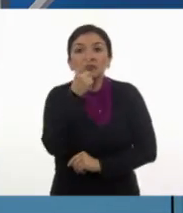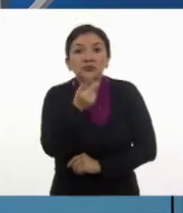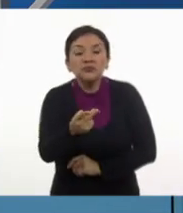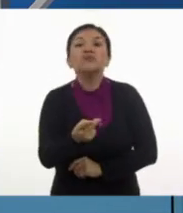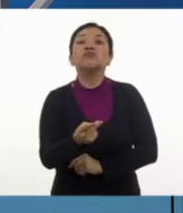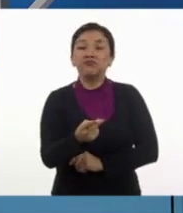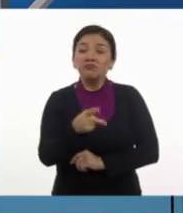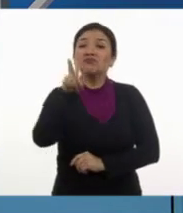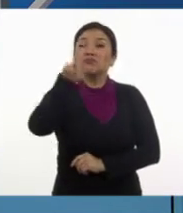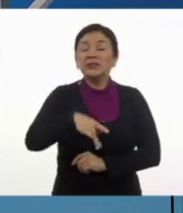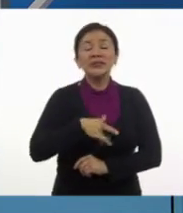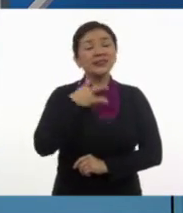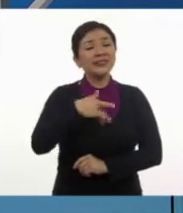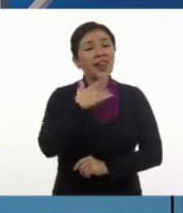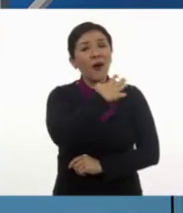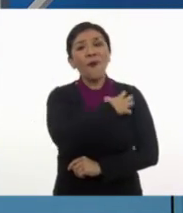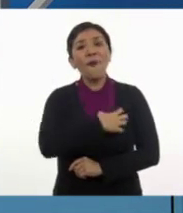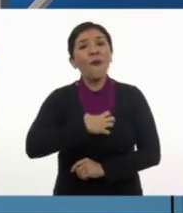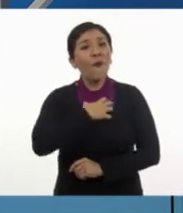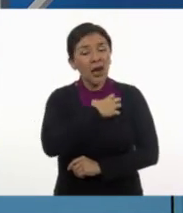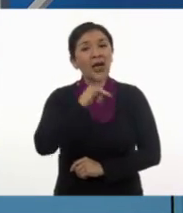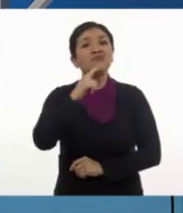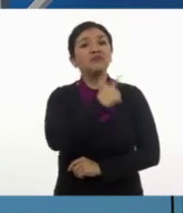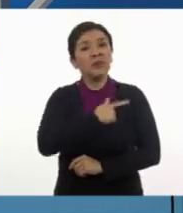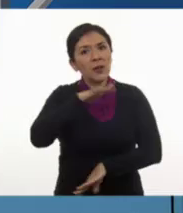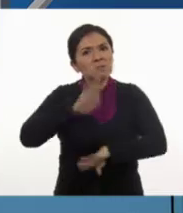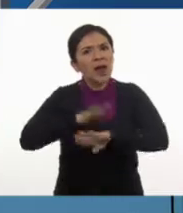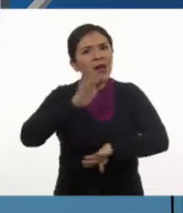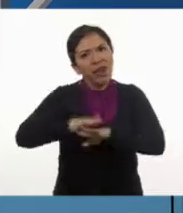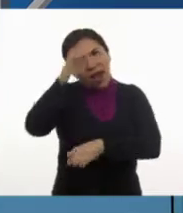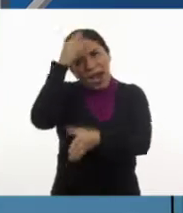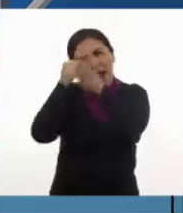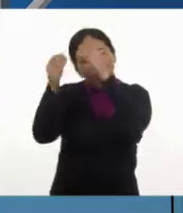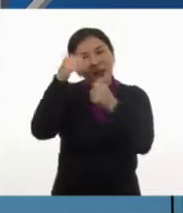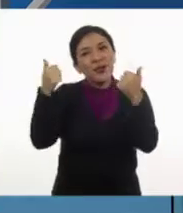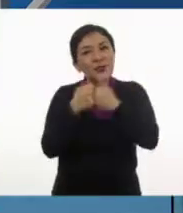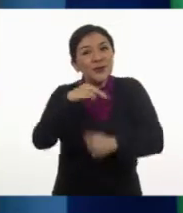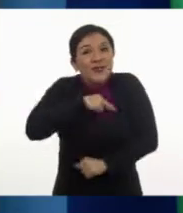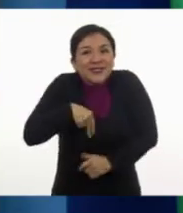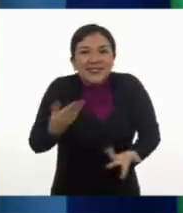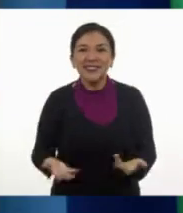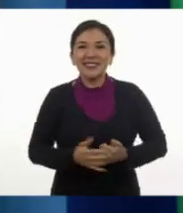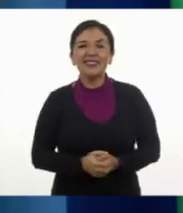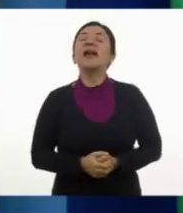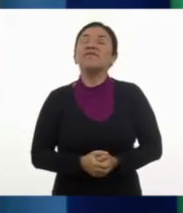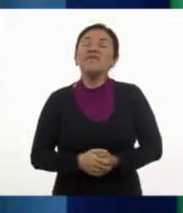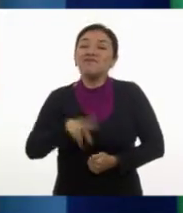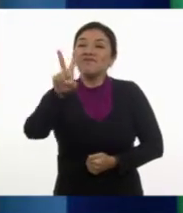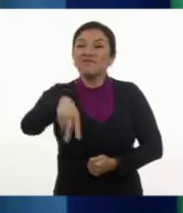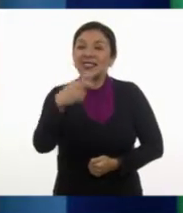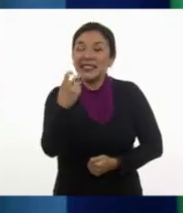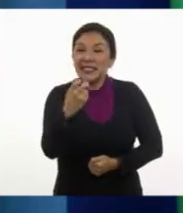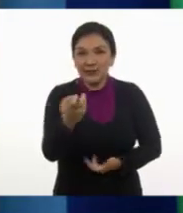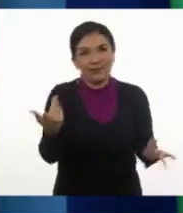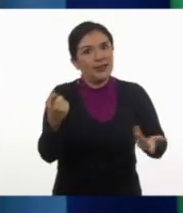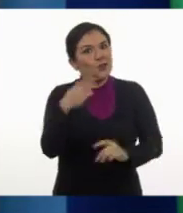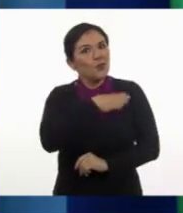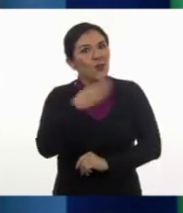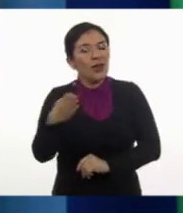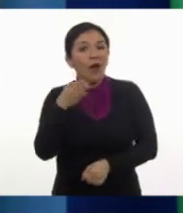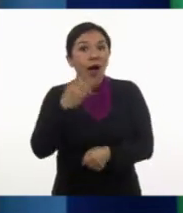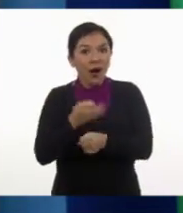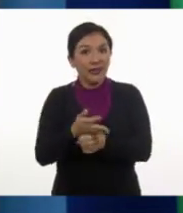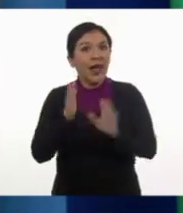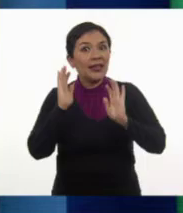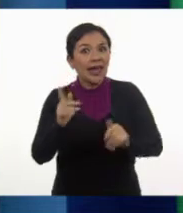mencionan que están muy contentos y que están aprendiendo mucho con nosotros. Exactamente. Y qué bueno, pues ya